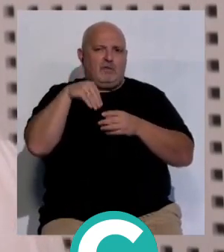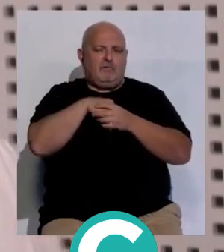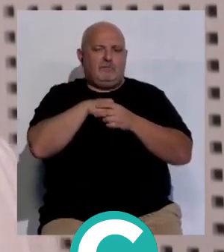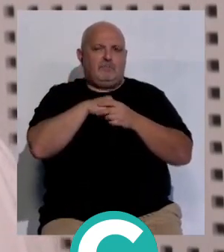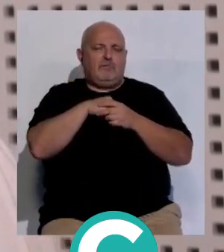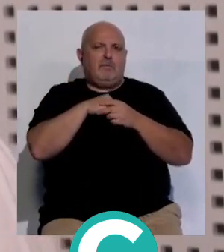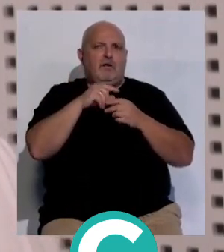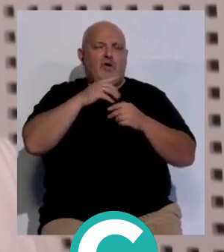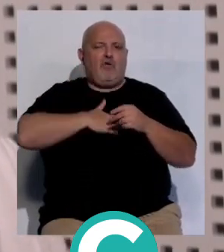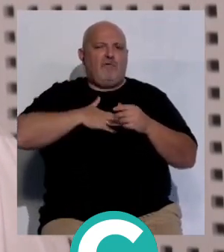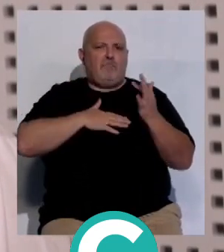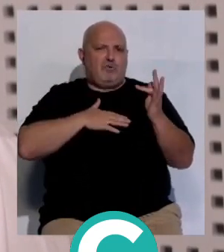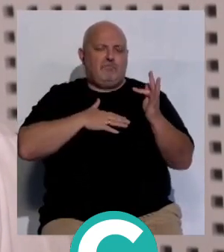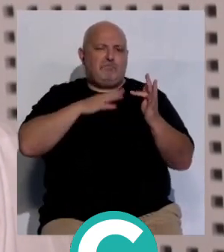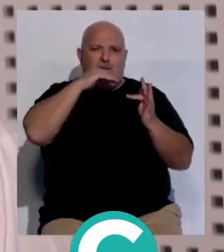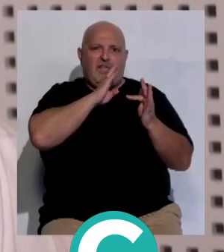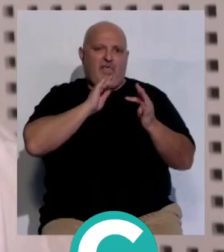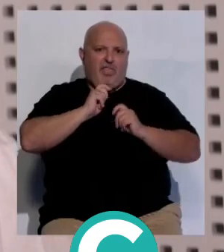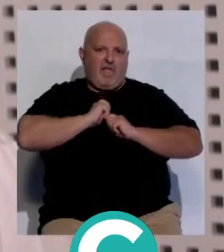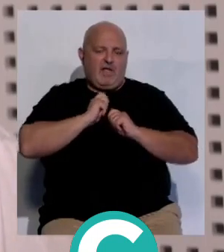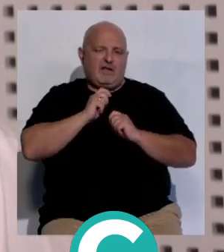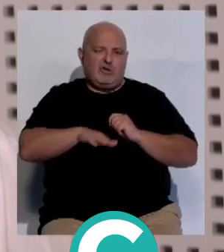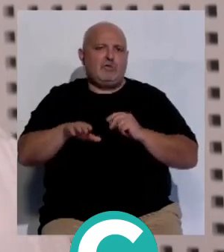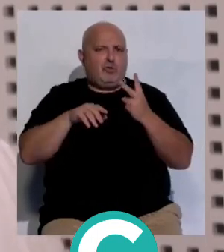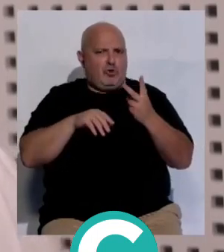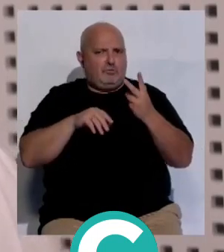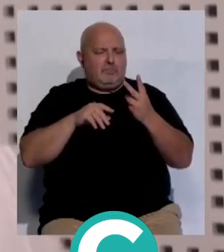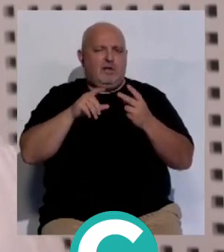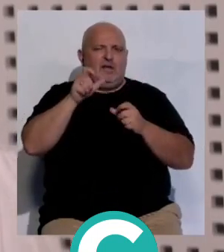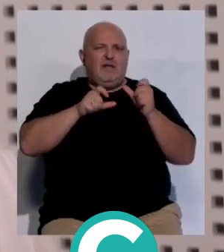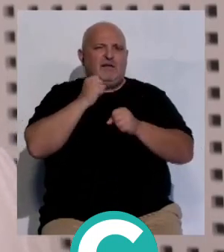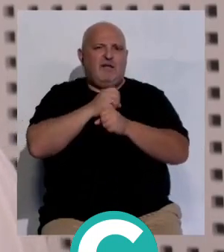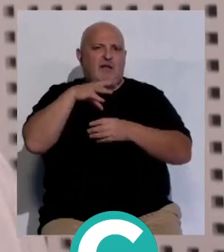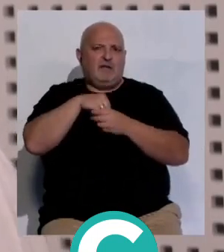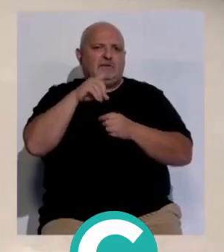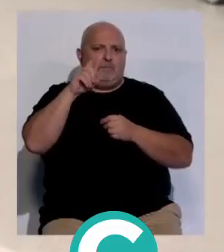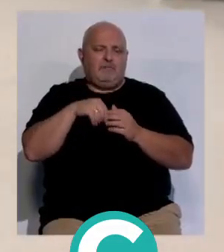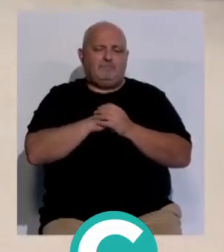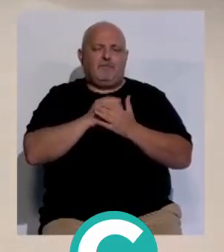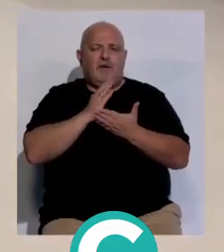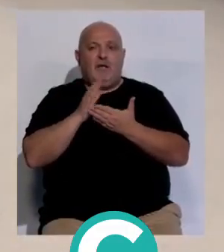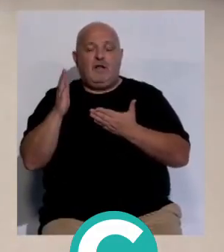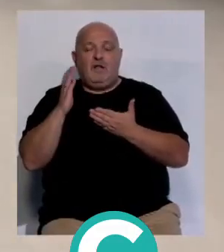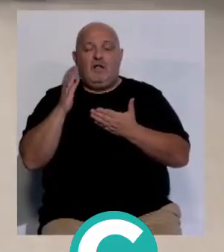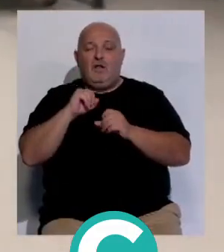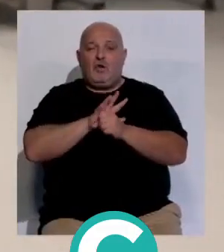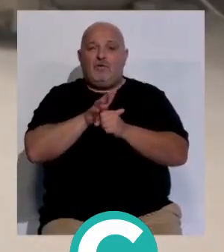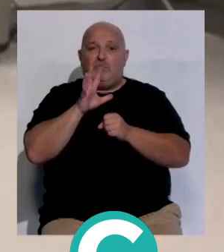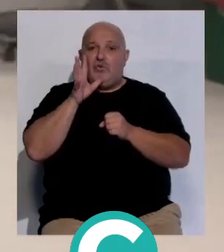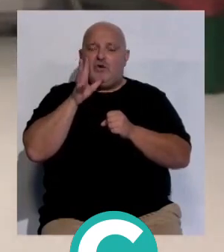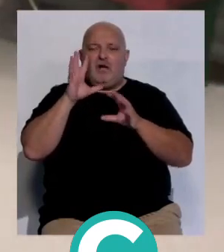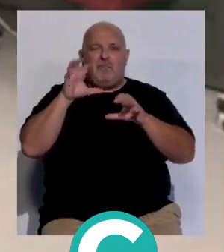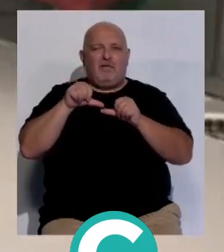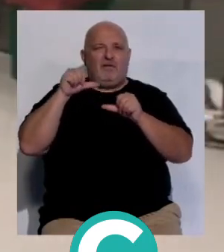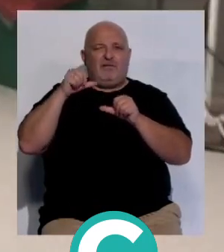con mayor confortabilidad para los padres no solo para los niños también para el personal que trabaja en la unidad Por otro lado y con el COVID como factor de